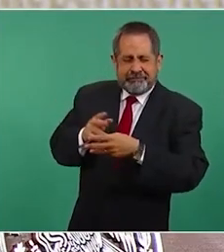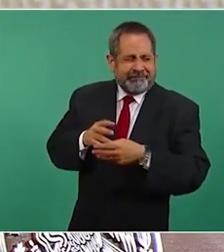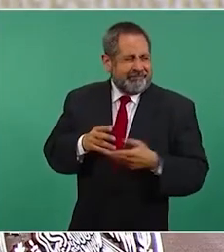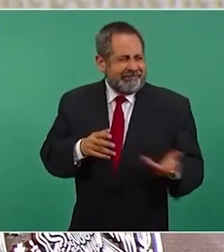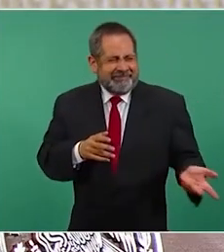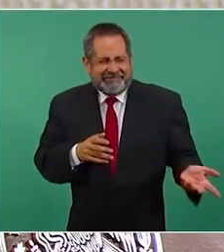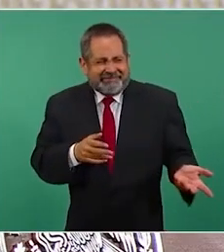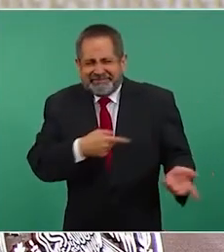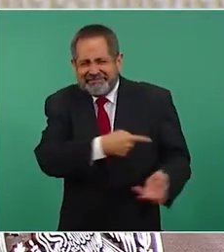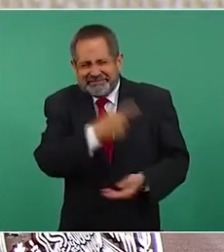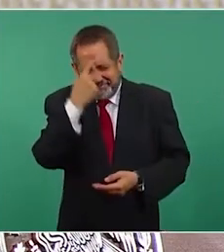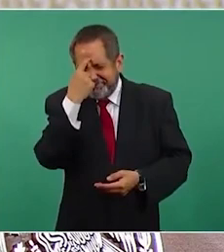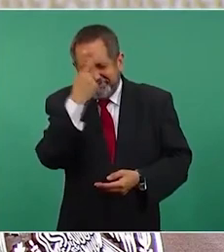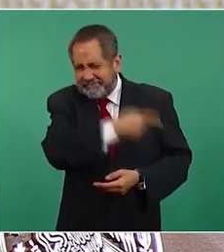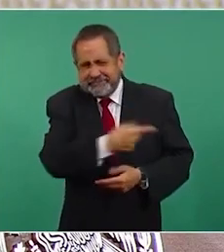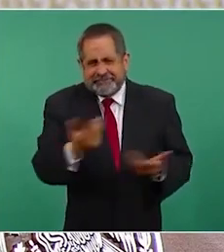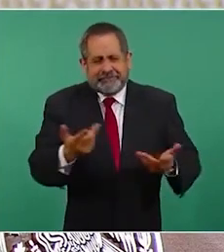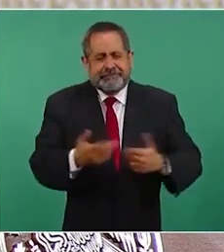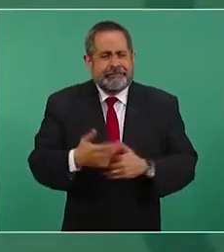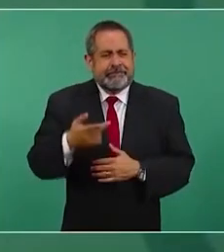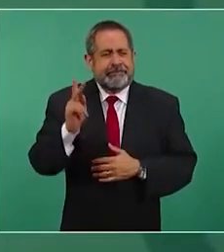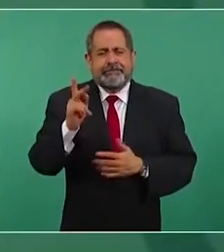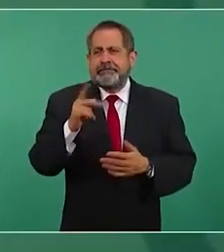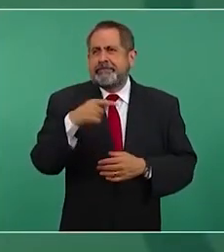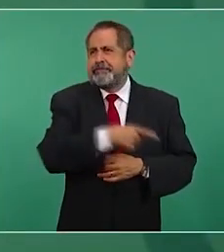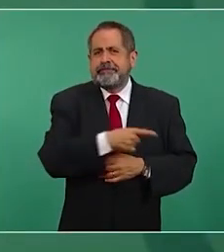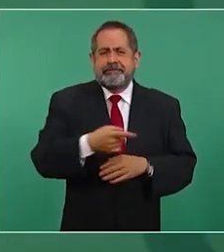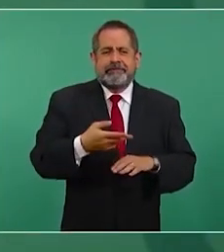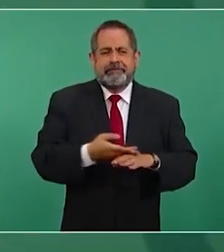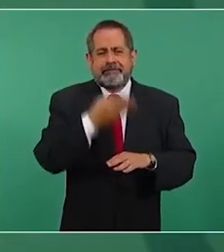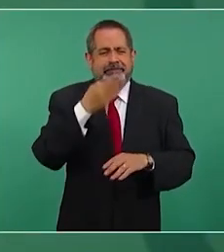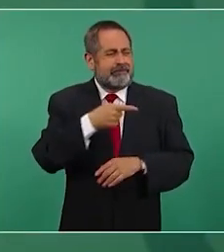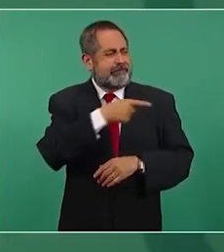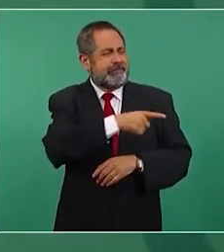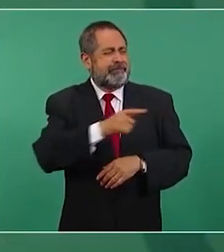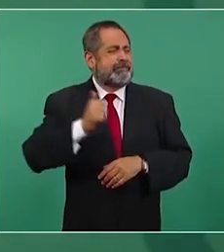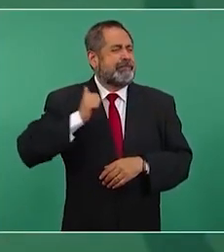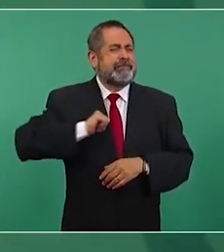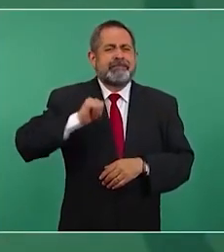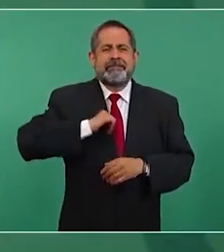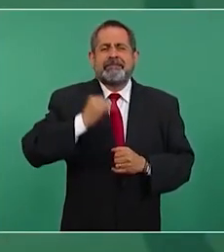pero muy colonialistas